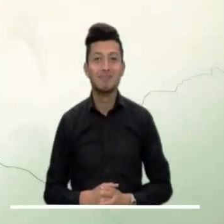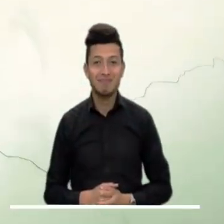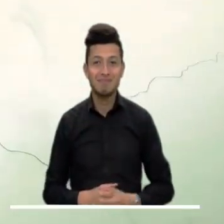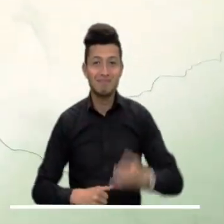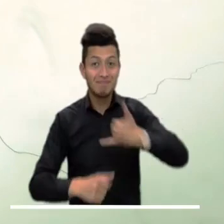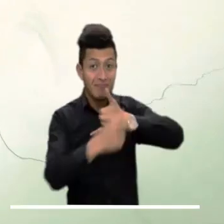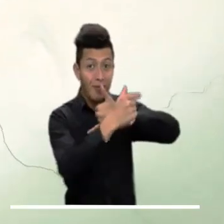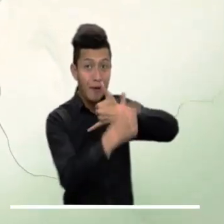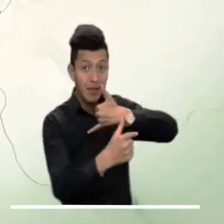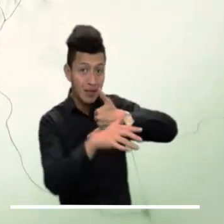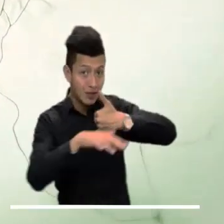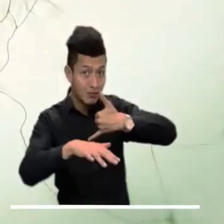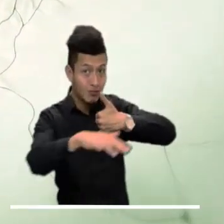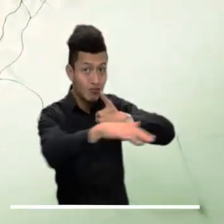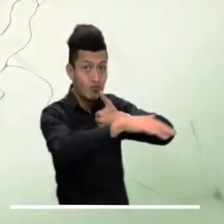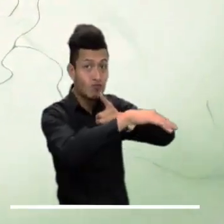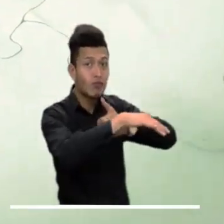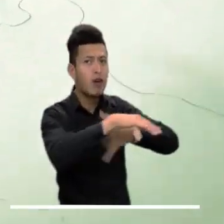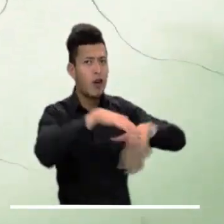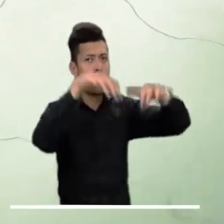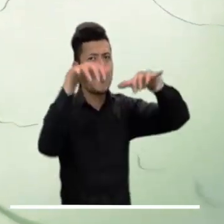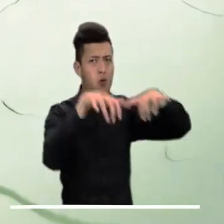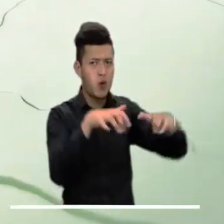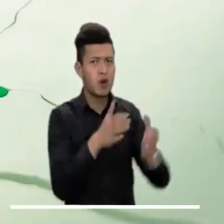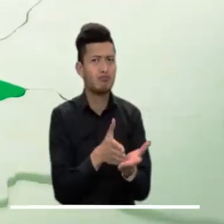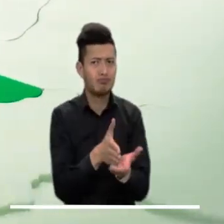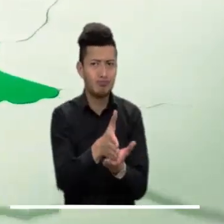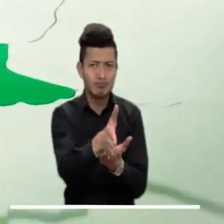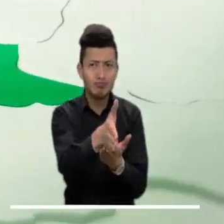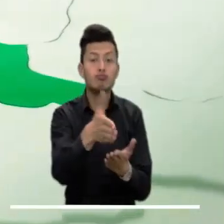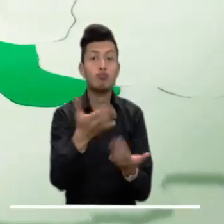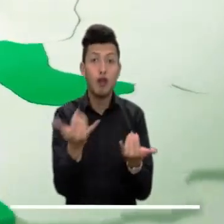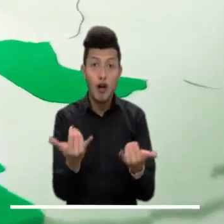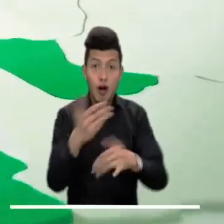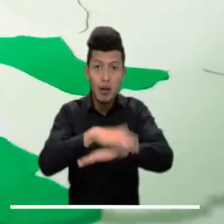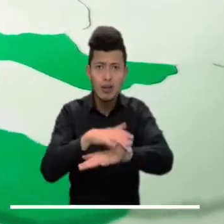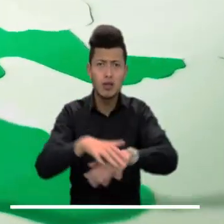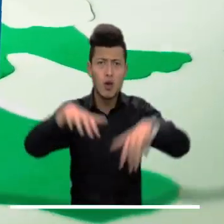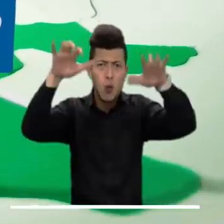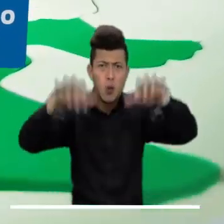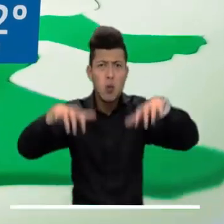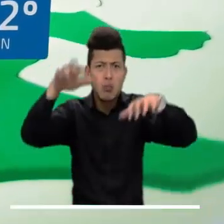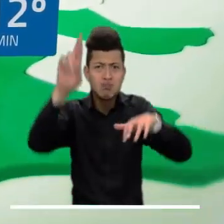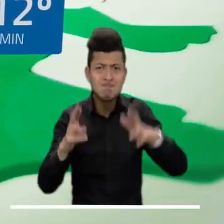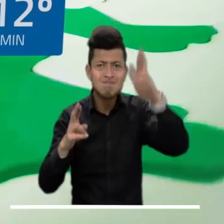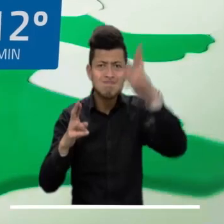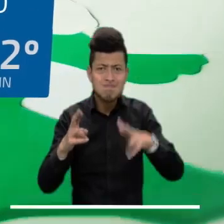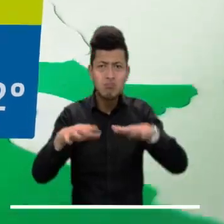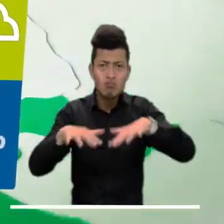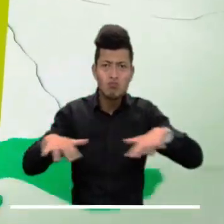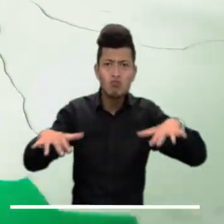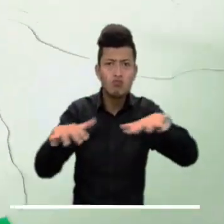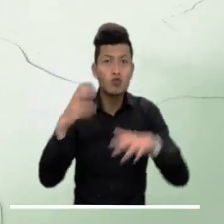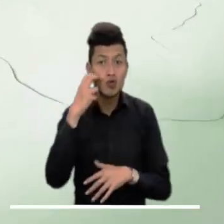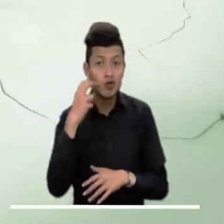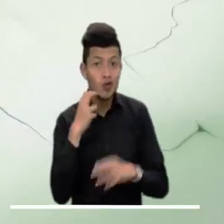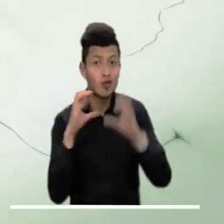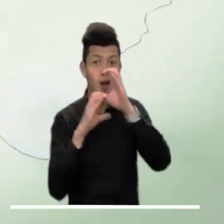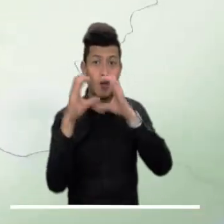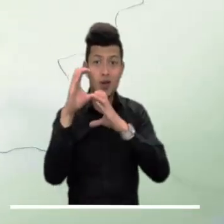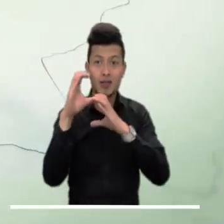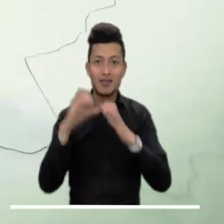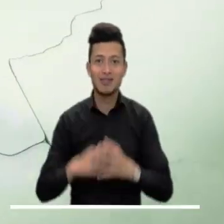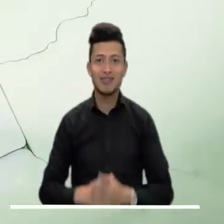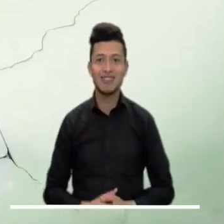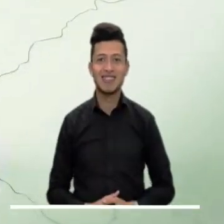Pacífico se percibirán nubes constantes y para esta tarde hay probabilidad de lluvias y descargas eléctricas en diferentes sectores de Chocó